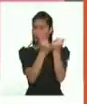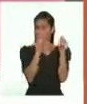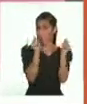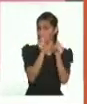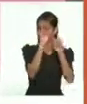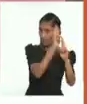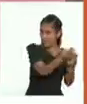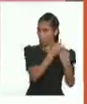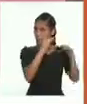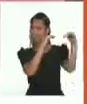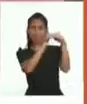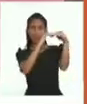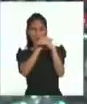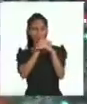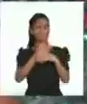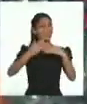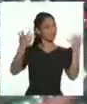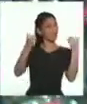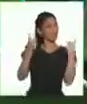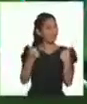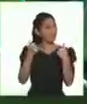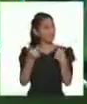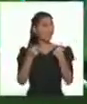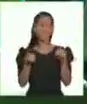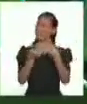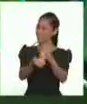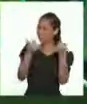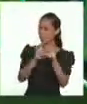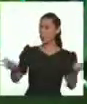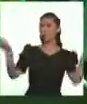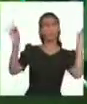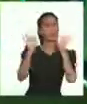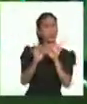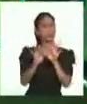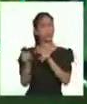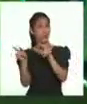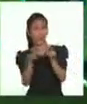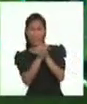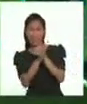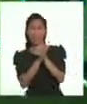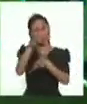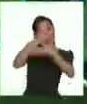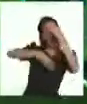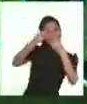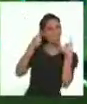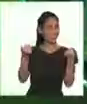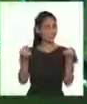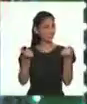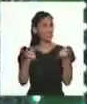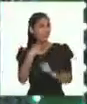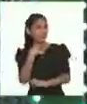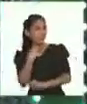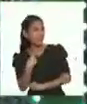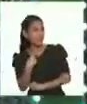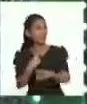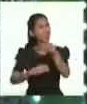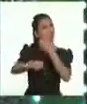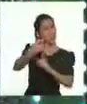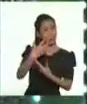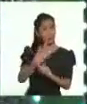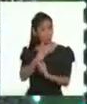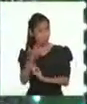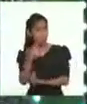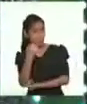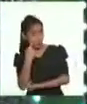en el respeto e igualdad de las personas. Muy bien chicos, es muy importante divertirnos aprendiendo. Me gustaría que me